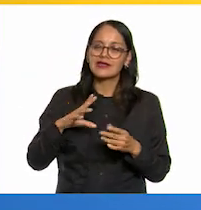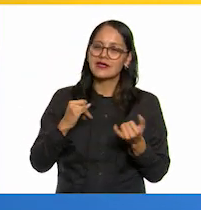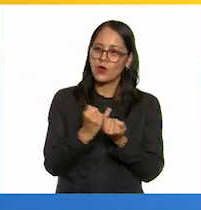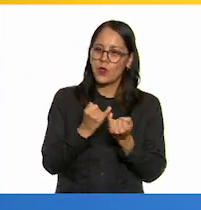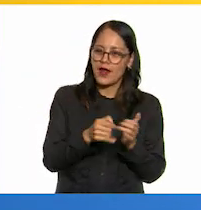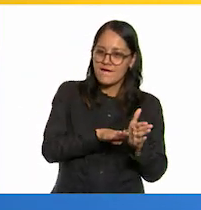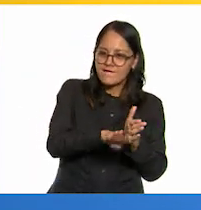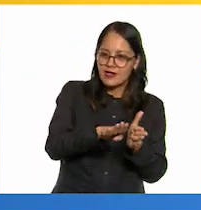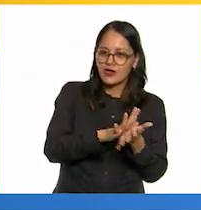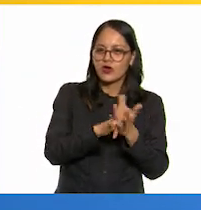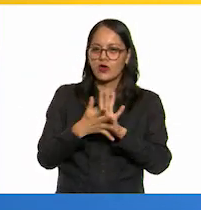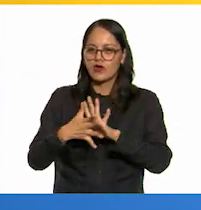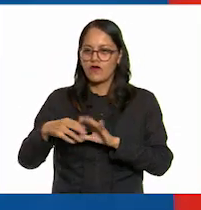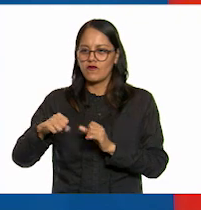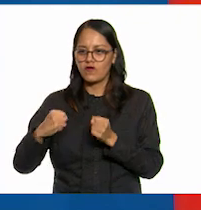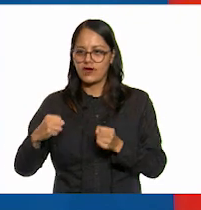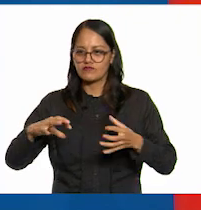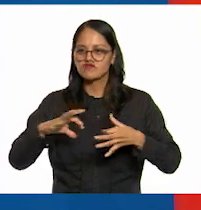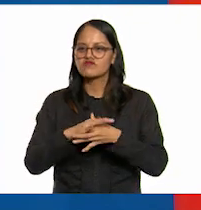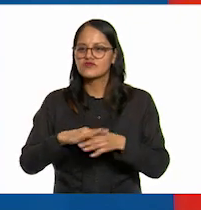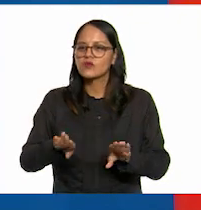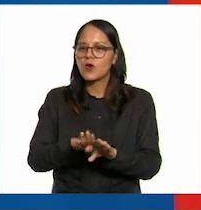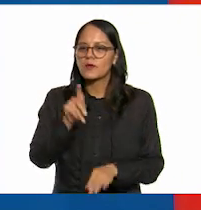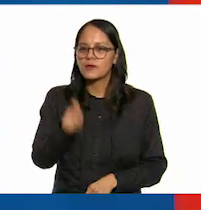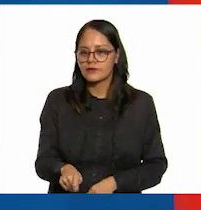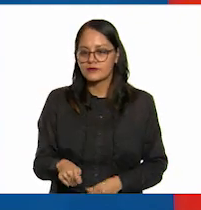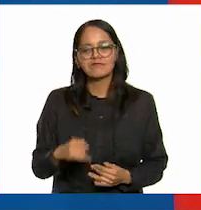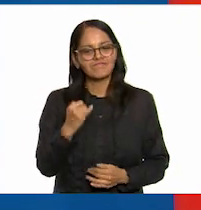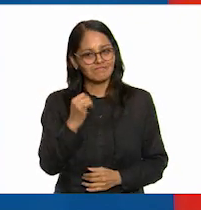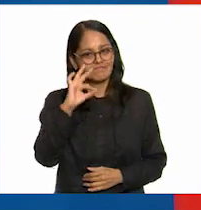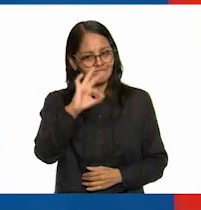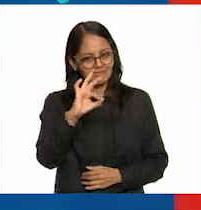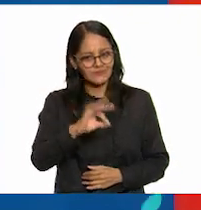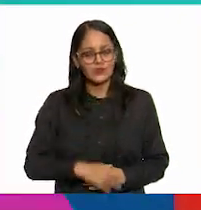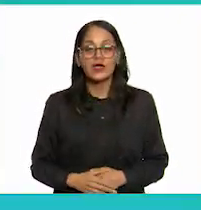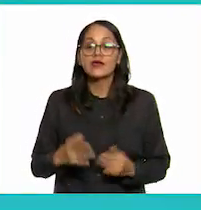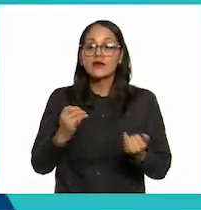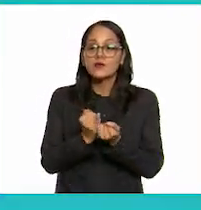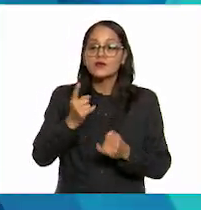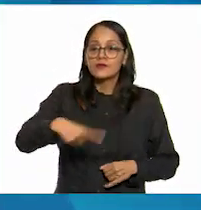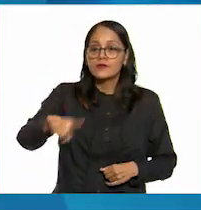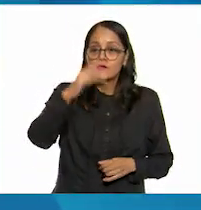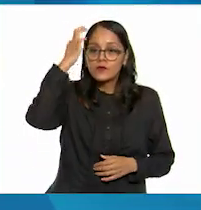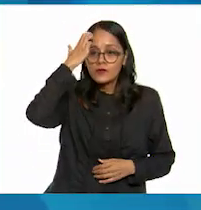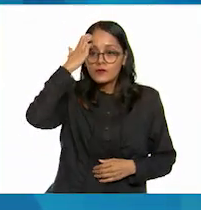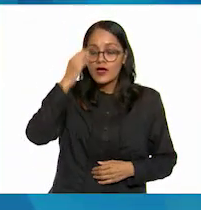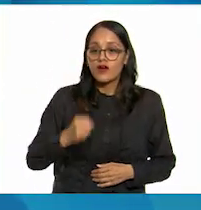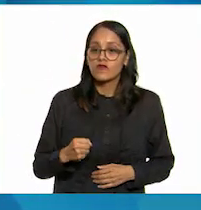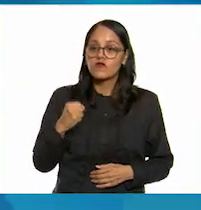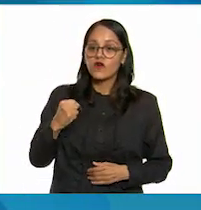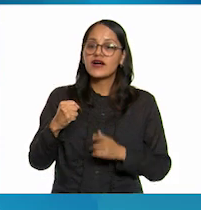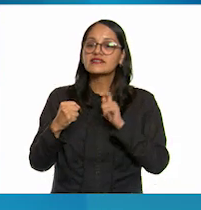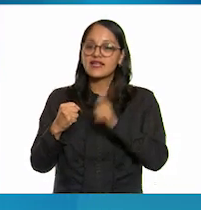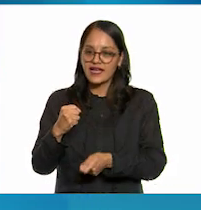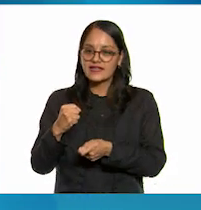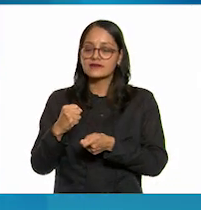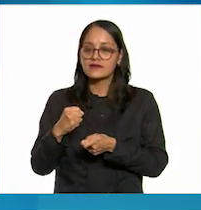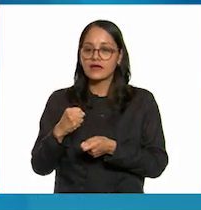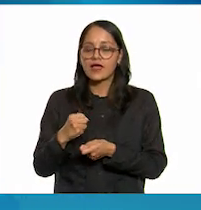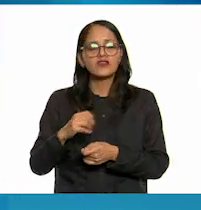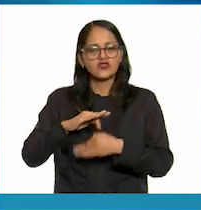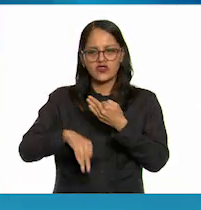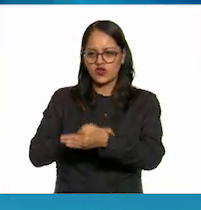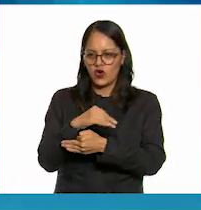fricción y la fuerza correcto también conocieron que la fuerza es toda acción capaz de